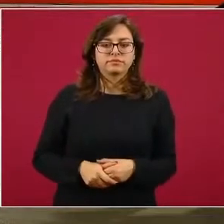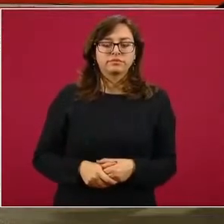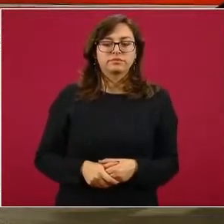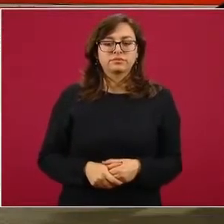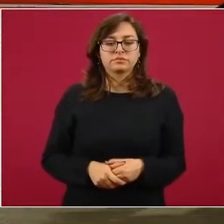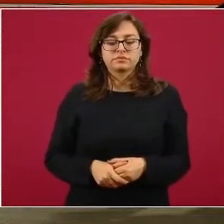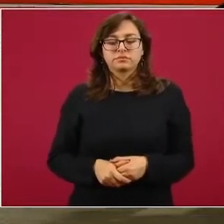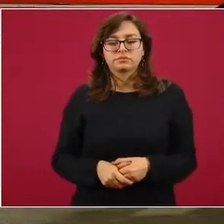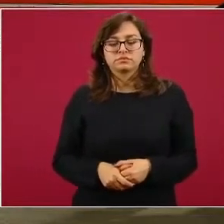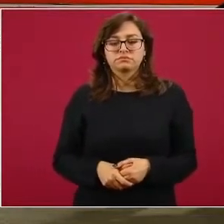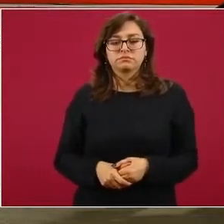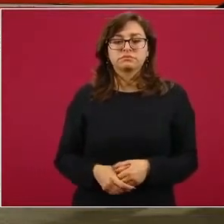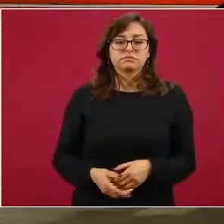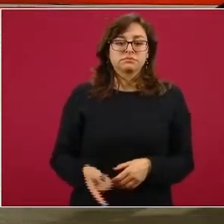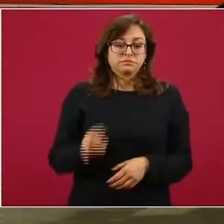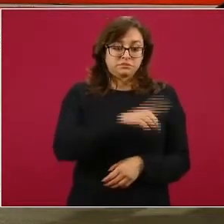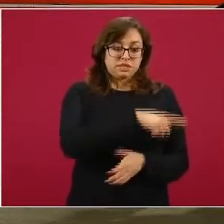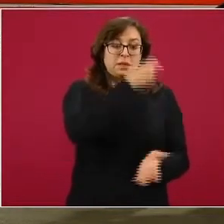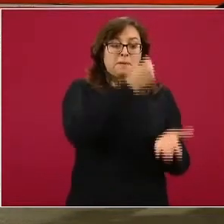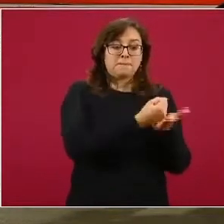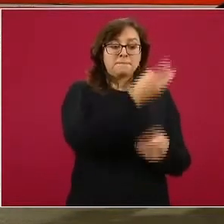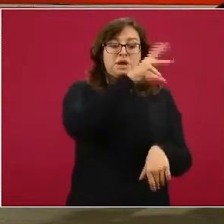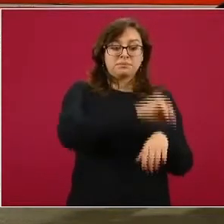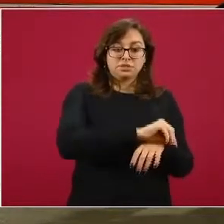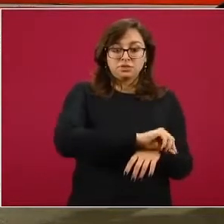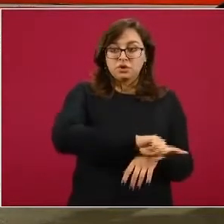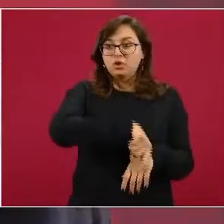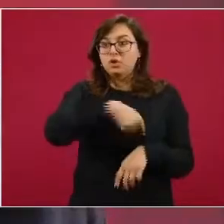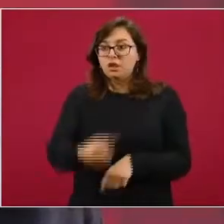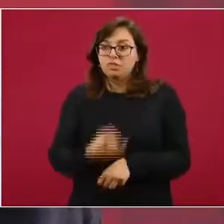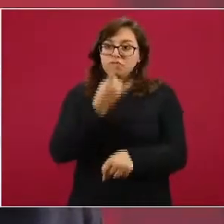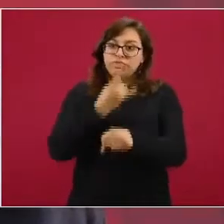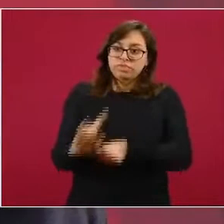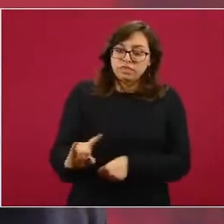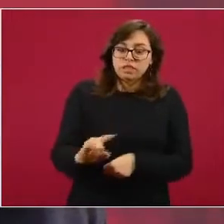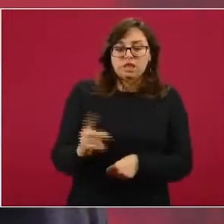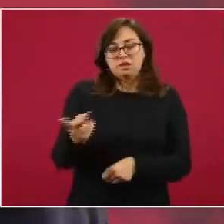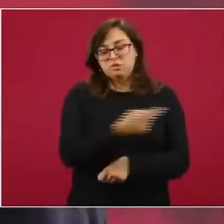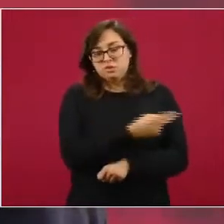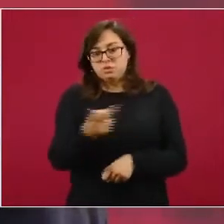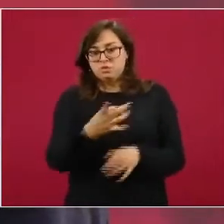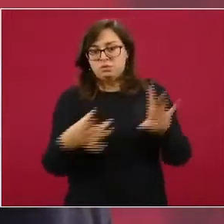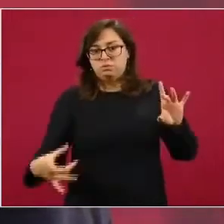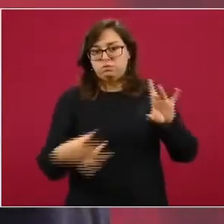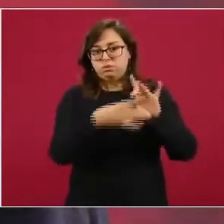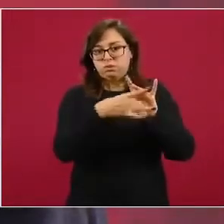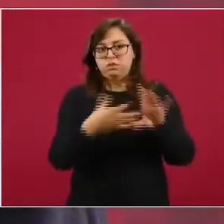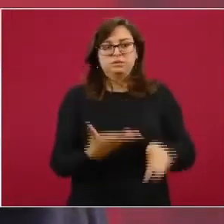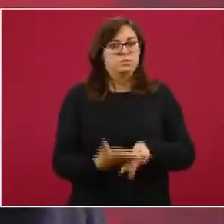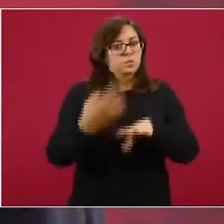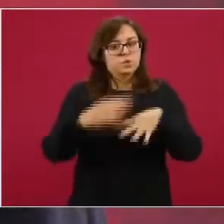autoriza la Comisión de Autorización Sanitaria. Por eso nos da un gusto enorme que hoy hemos